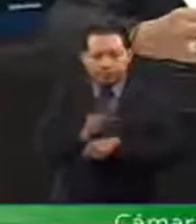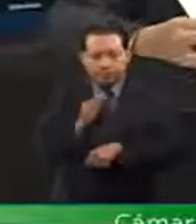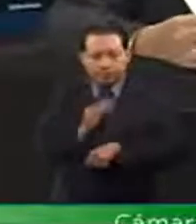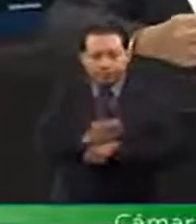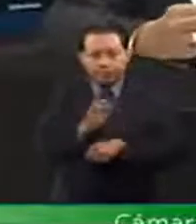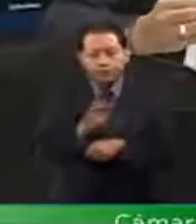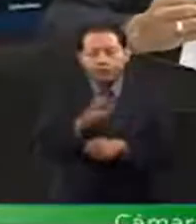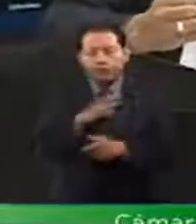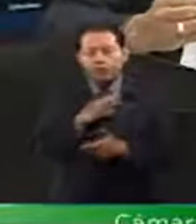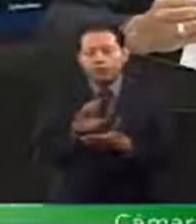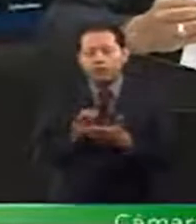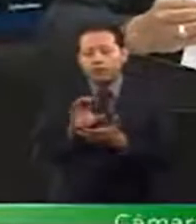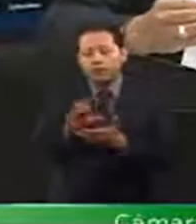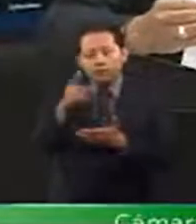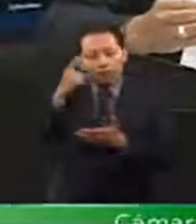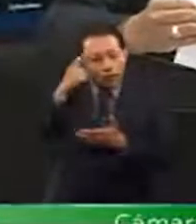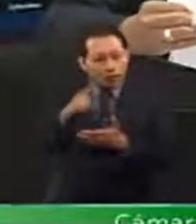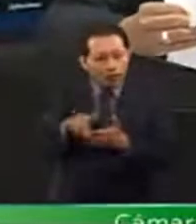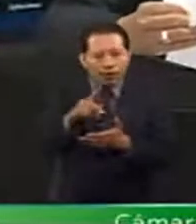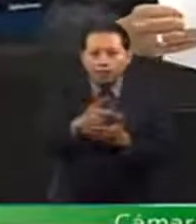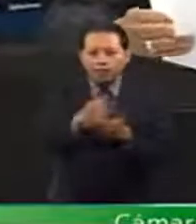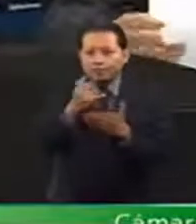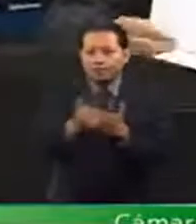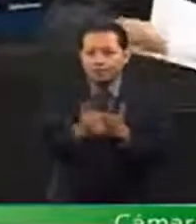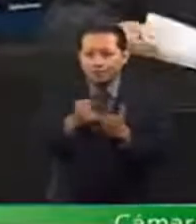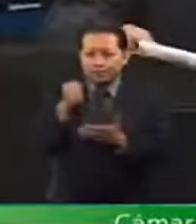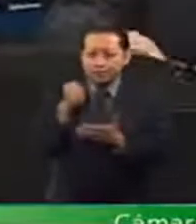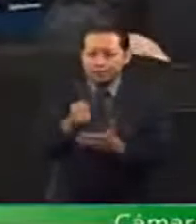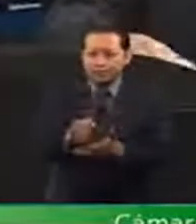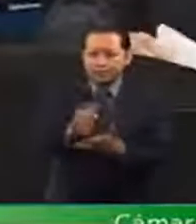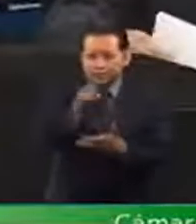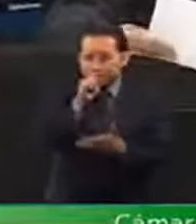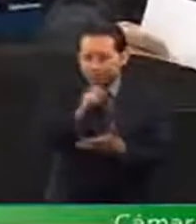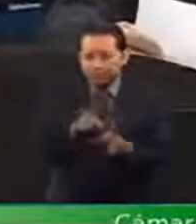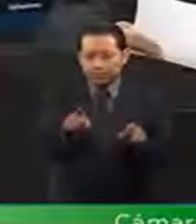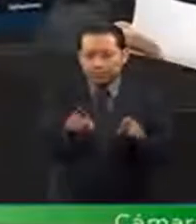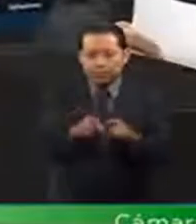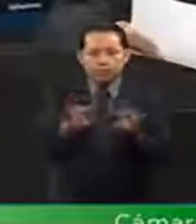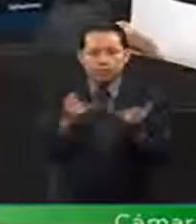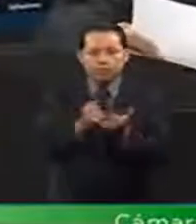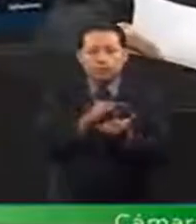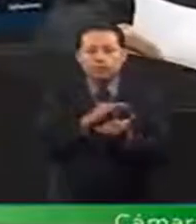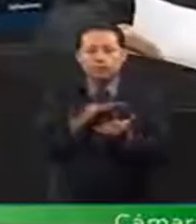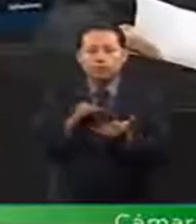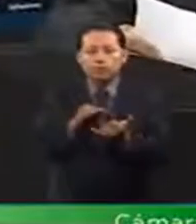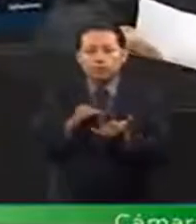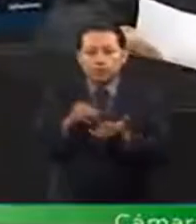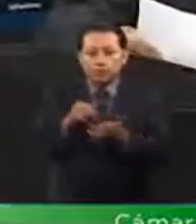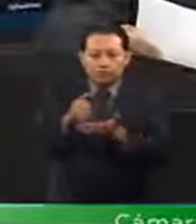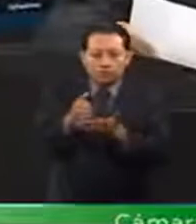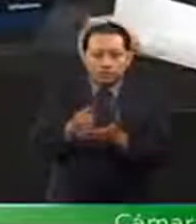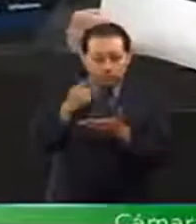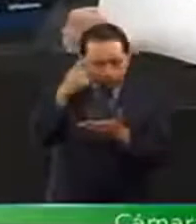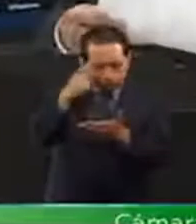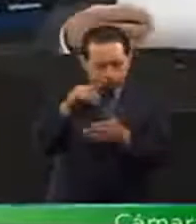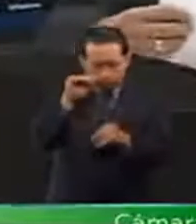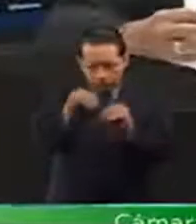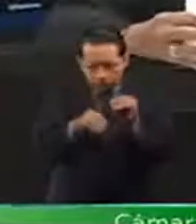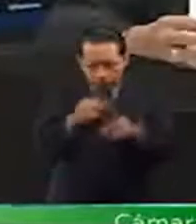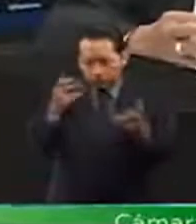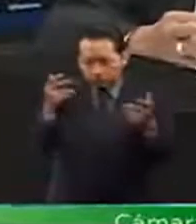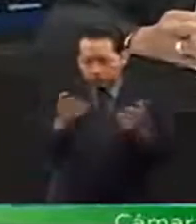se destinan a los proyectos de inversión, también puedan destinarse a la creación de